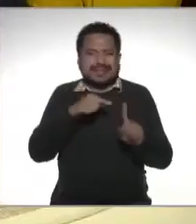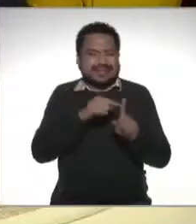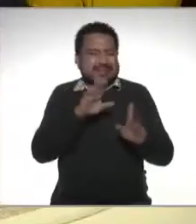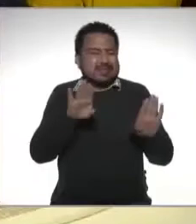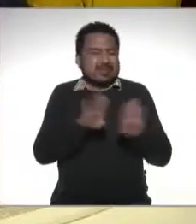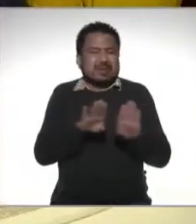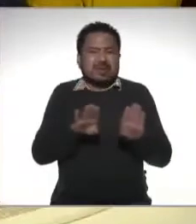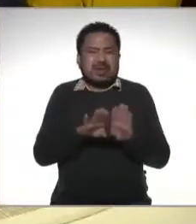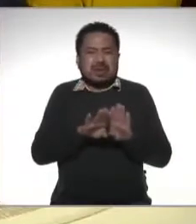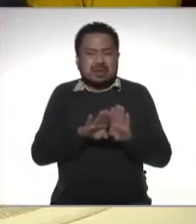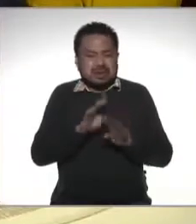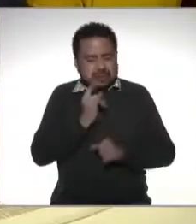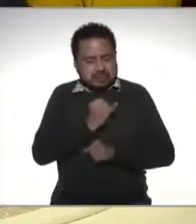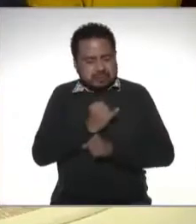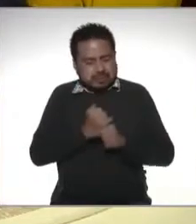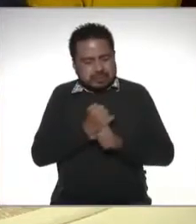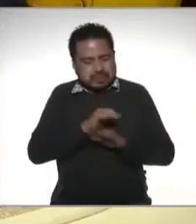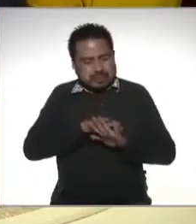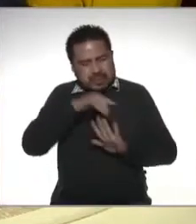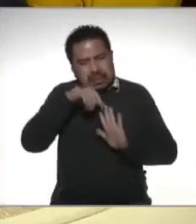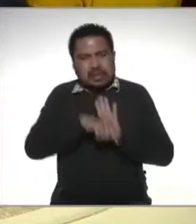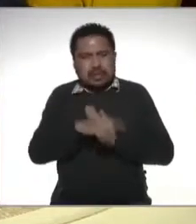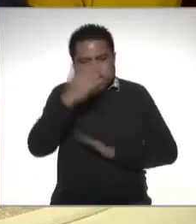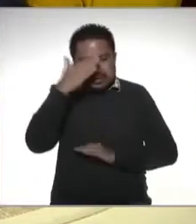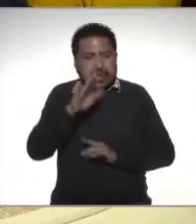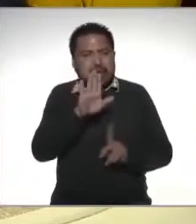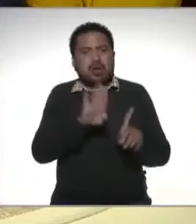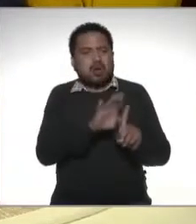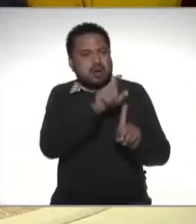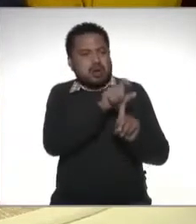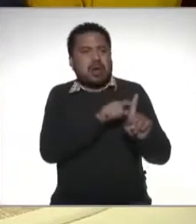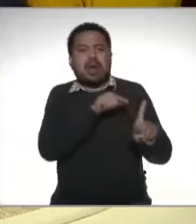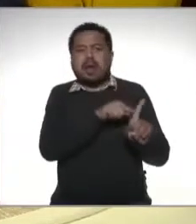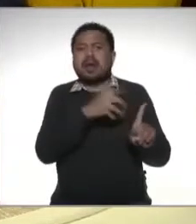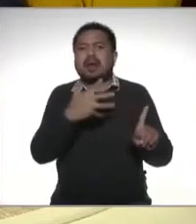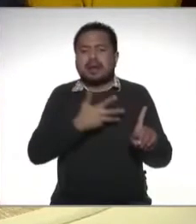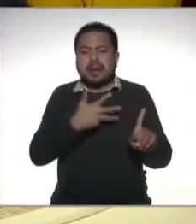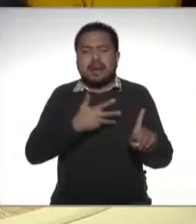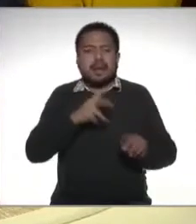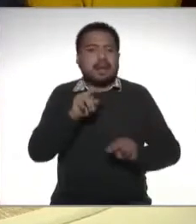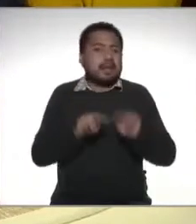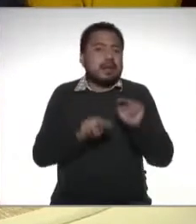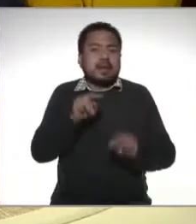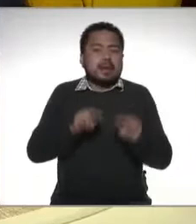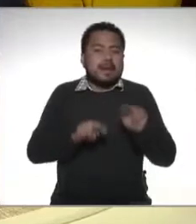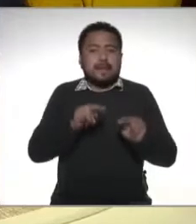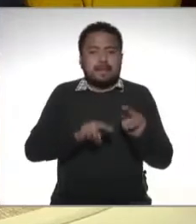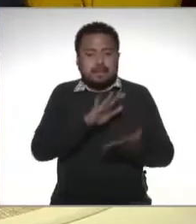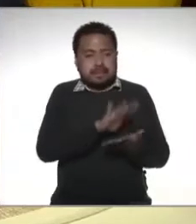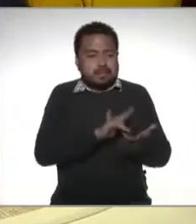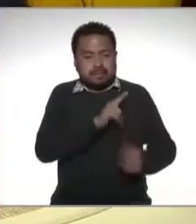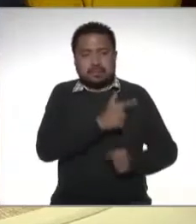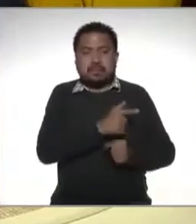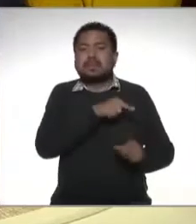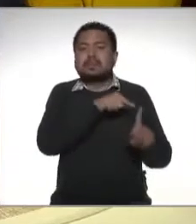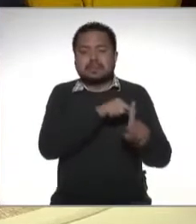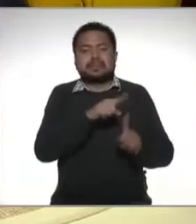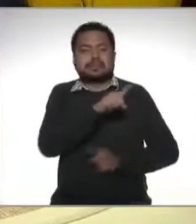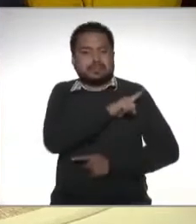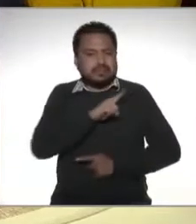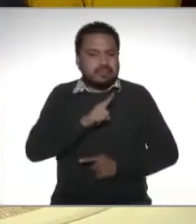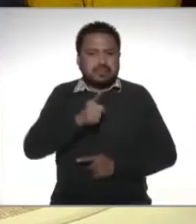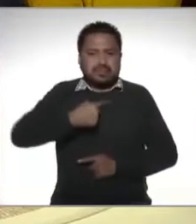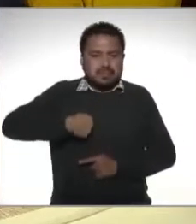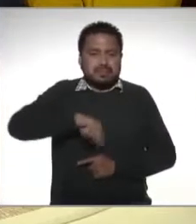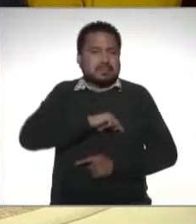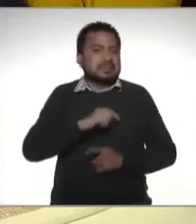una especie de radiografía para saber el estatus en el que él se encuentra y dependiendo de lo que obtenga de ahí pues tendríamos que